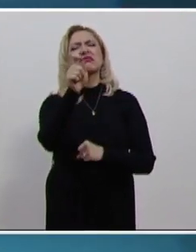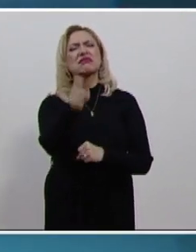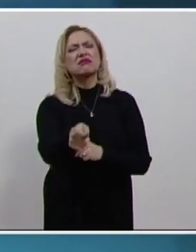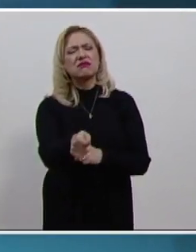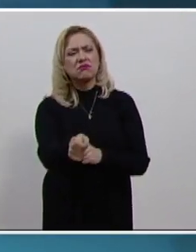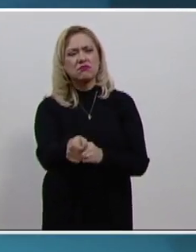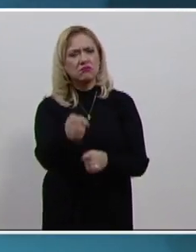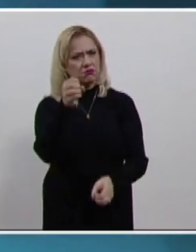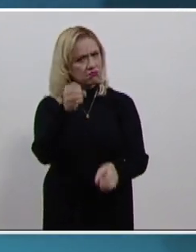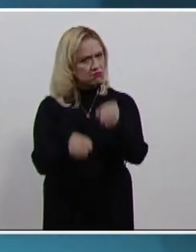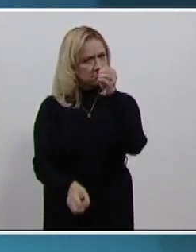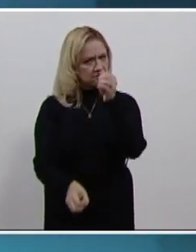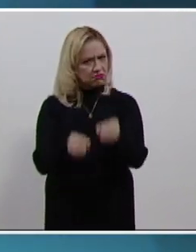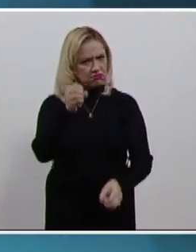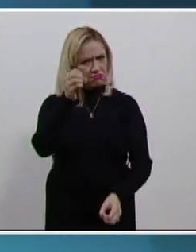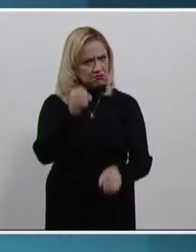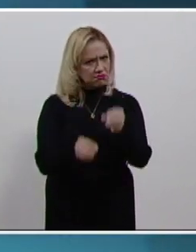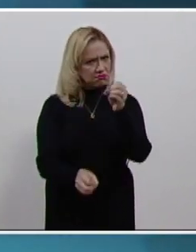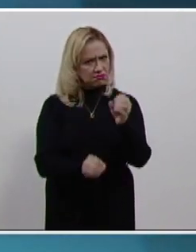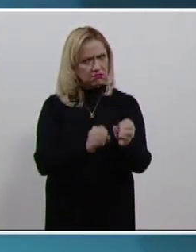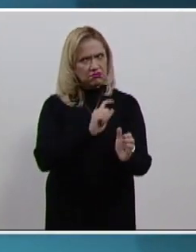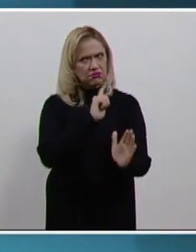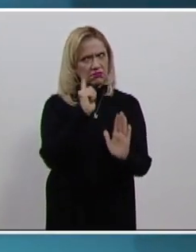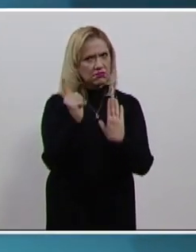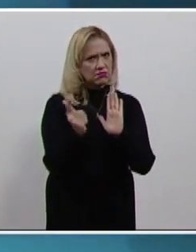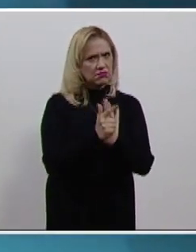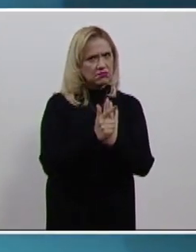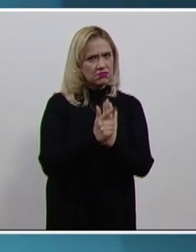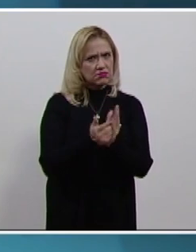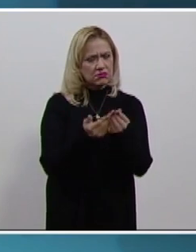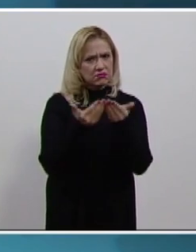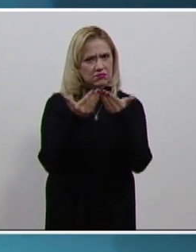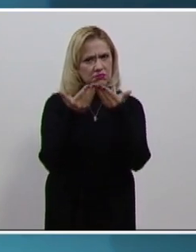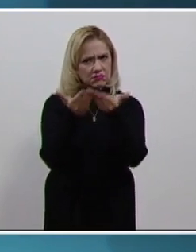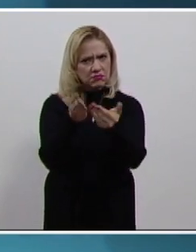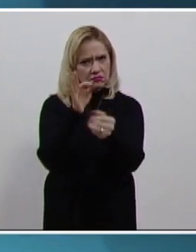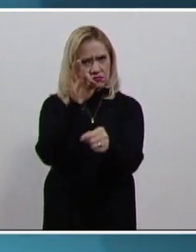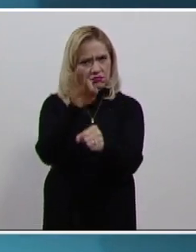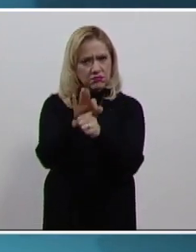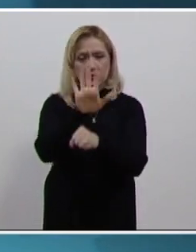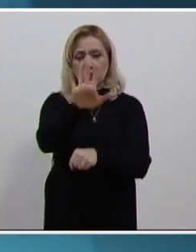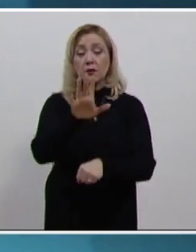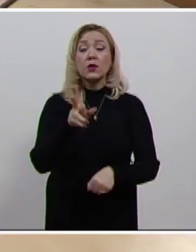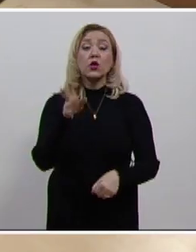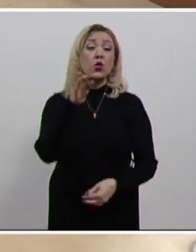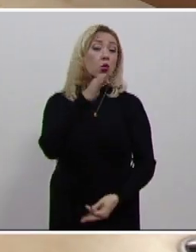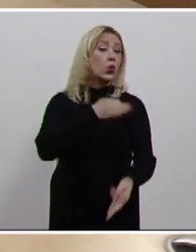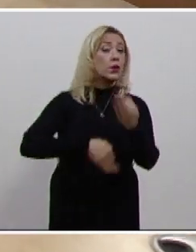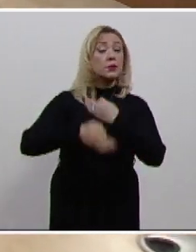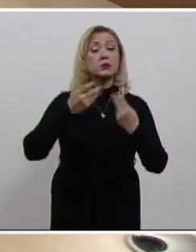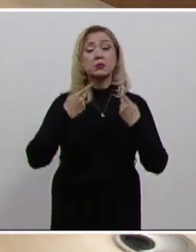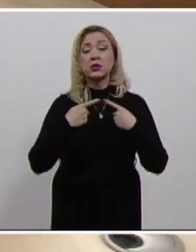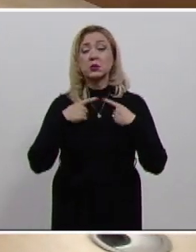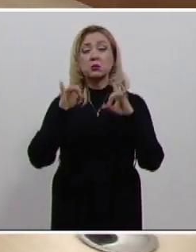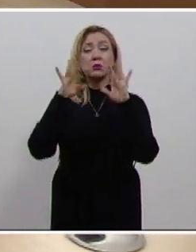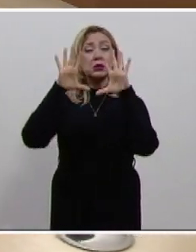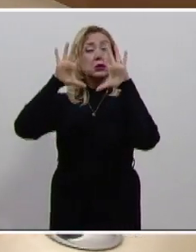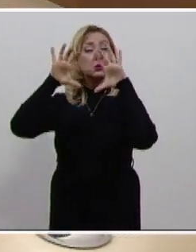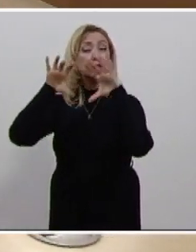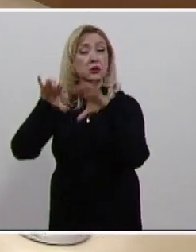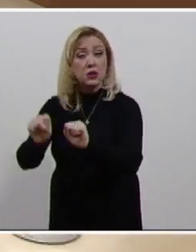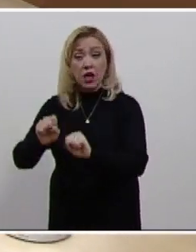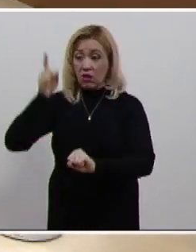judiciales, entre ellas la presunción de inocencia, que implica que toda persona debe ser tratada como inocente